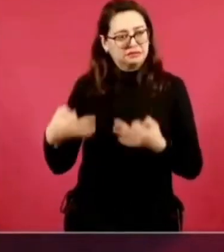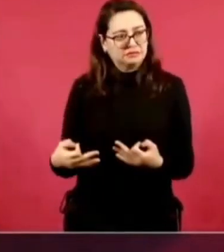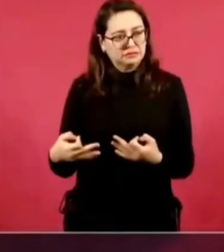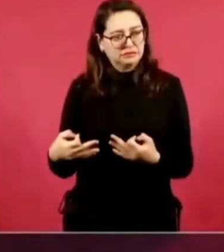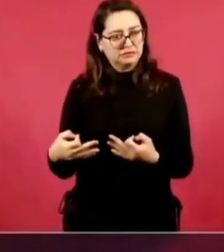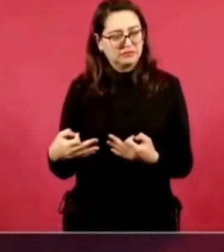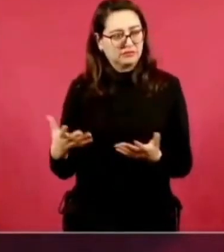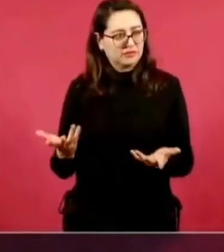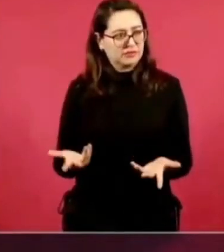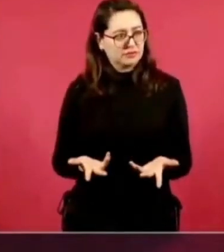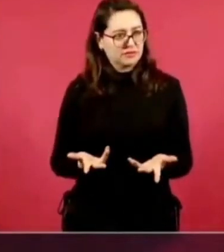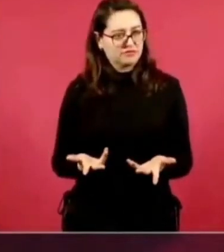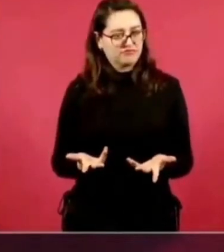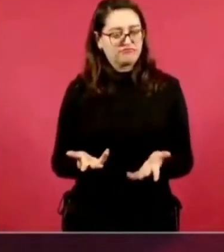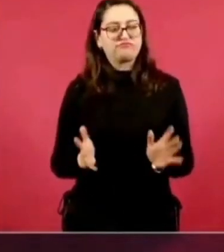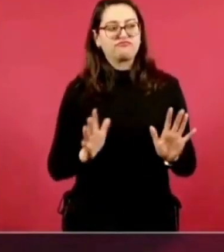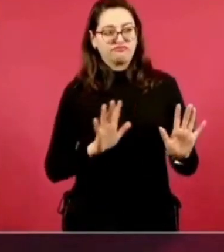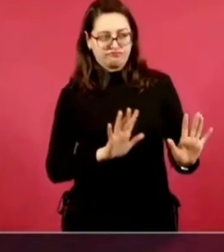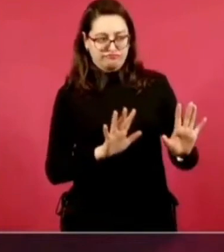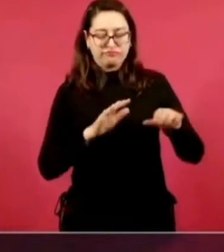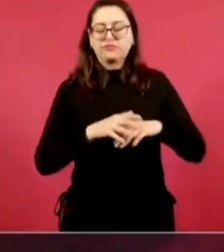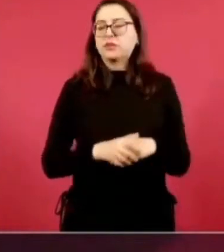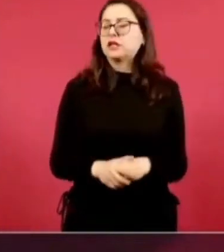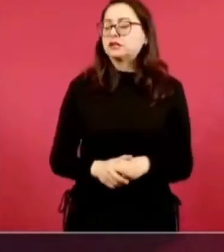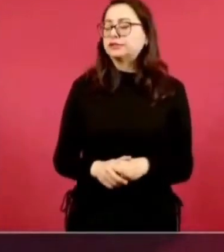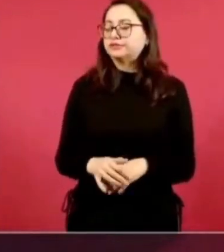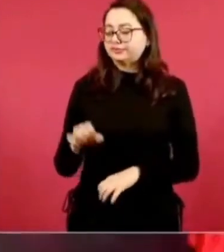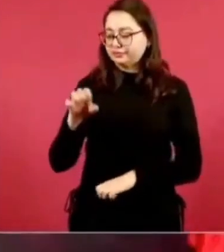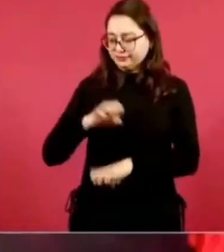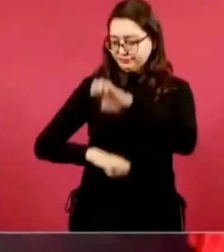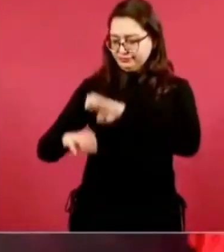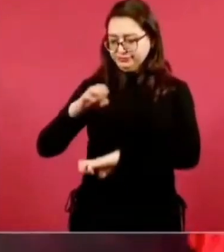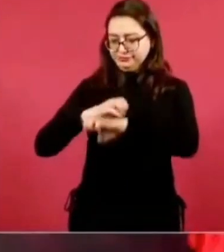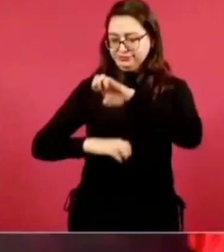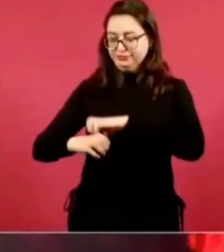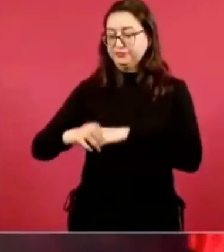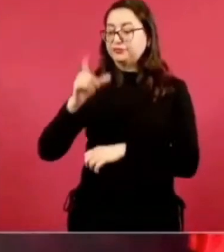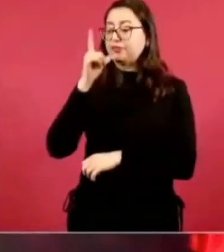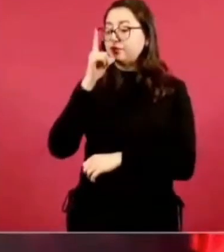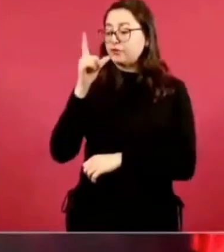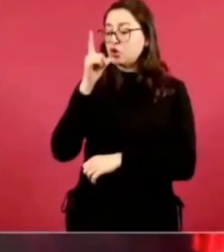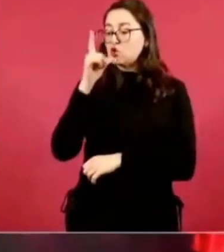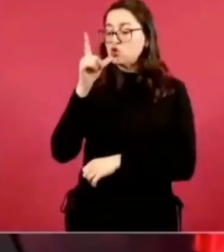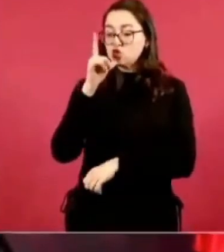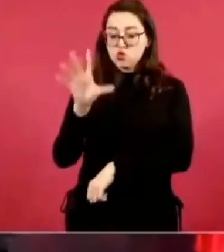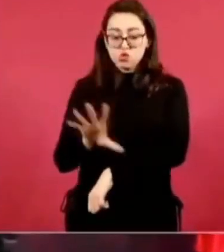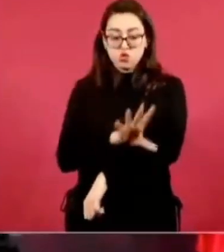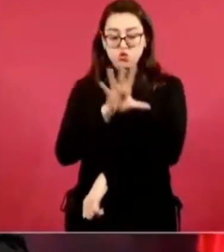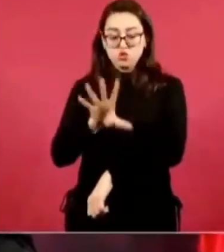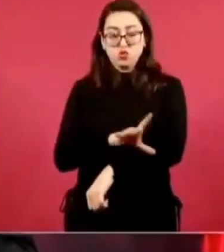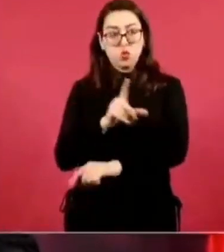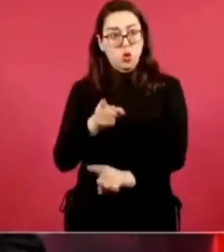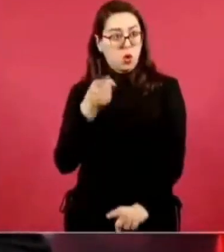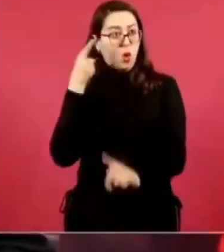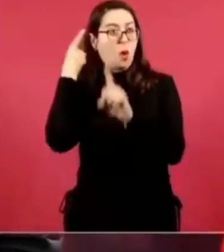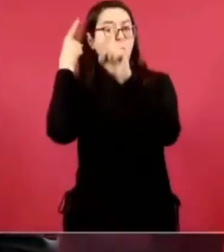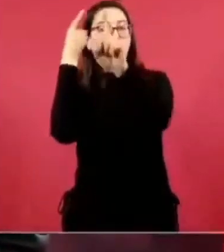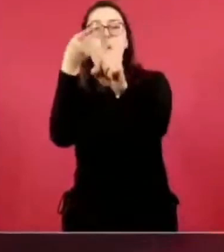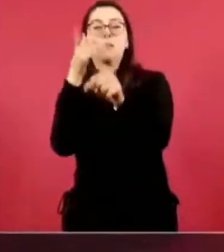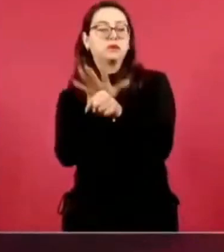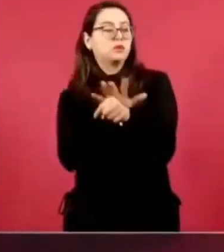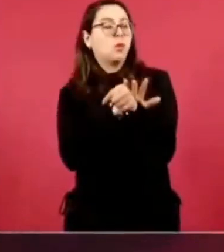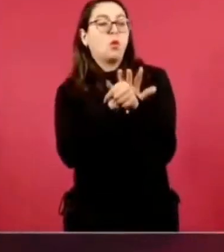tiene como propósito el desarrollo de la nación,